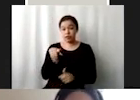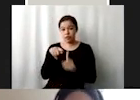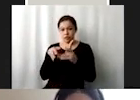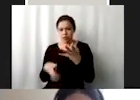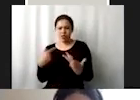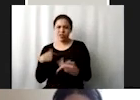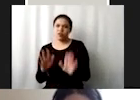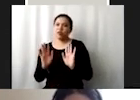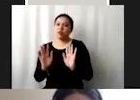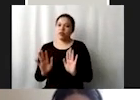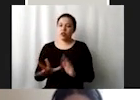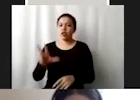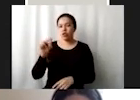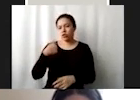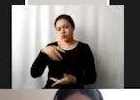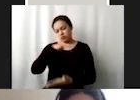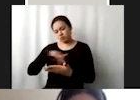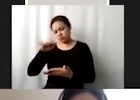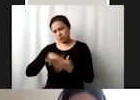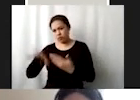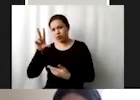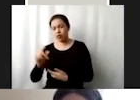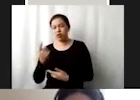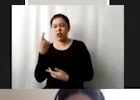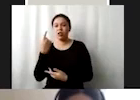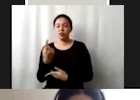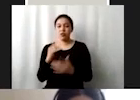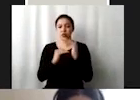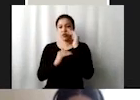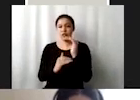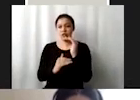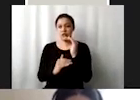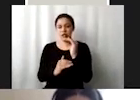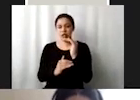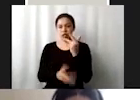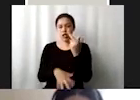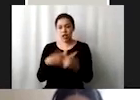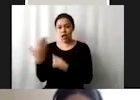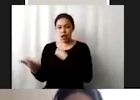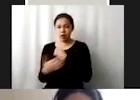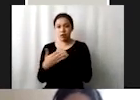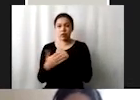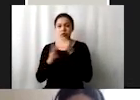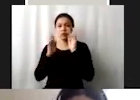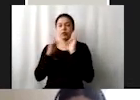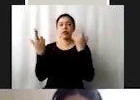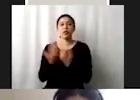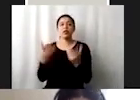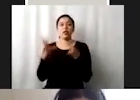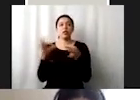a detener tanto en leerlas todas porque hay una sección dentro de la próxima sesión que va a hablarles